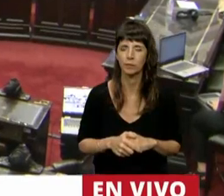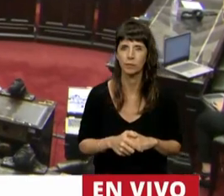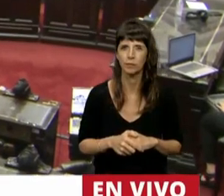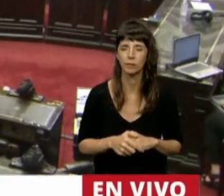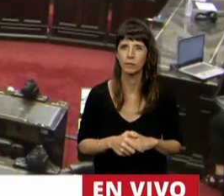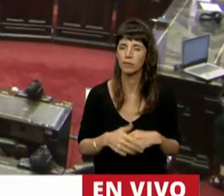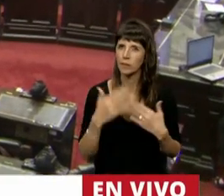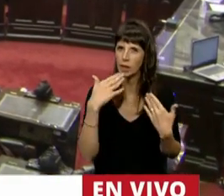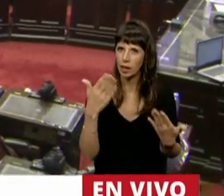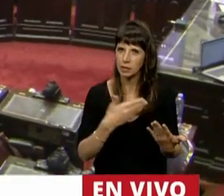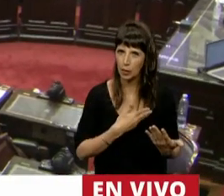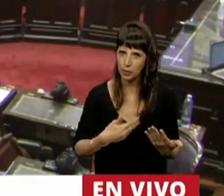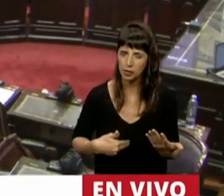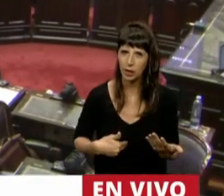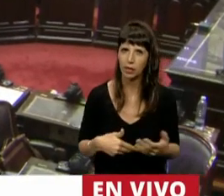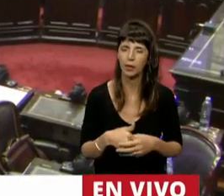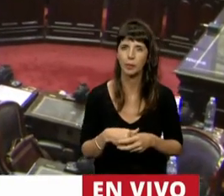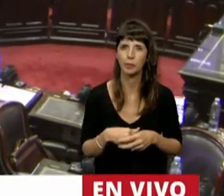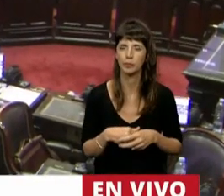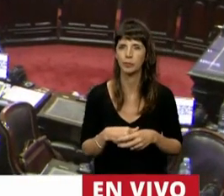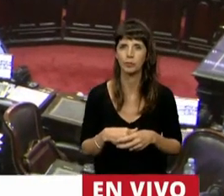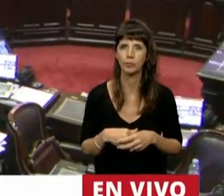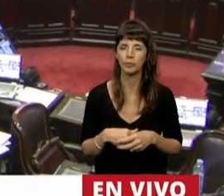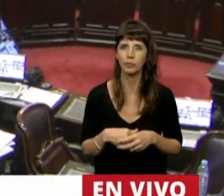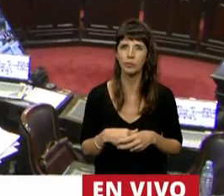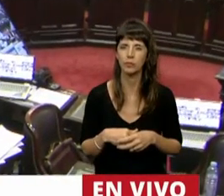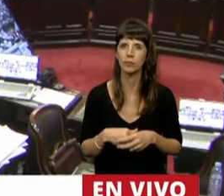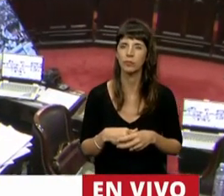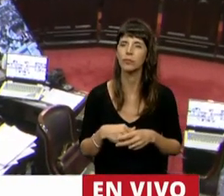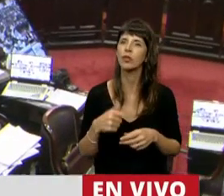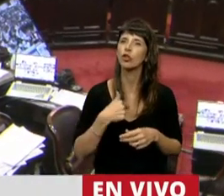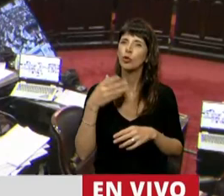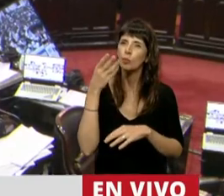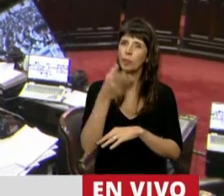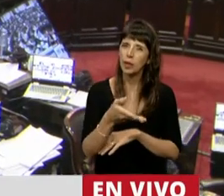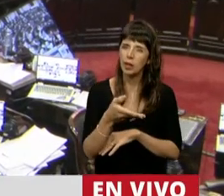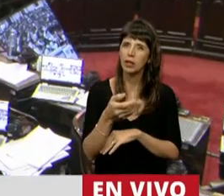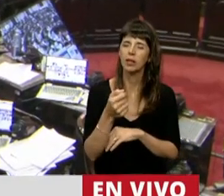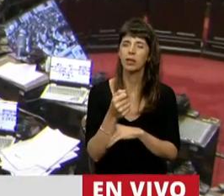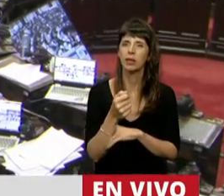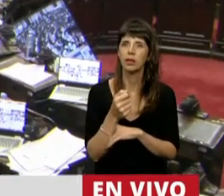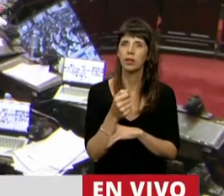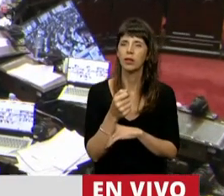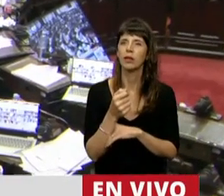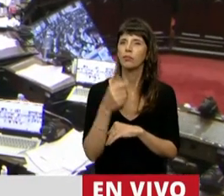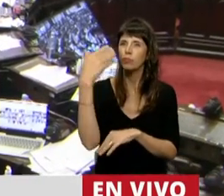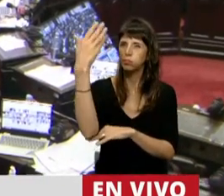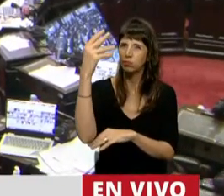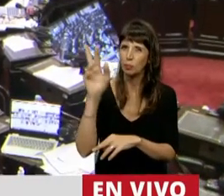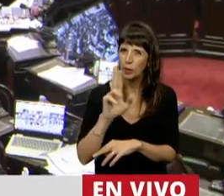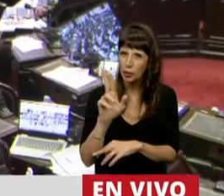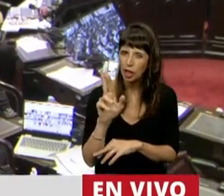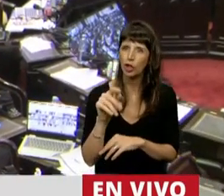Gracias, Presidente. La cuestión de privilegio, la nueva cuestión de privilegio